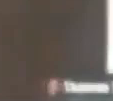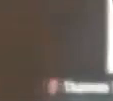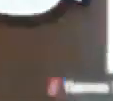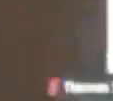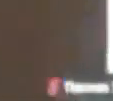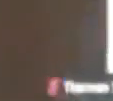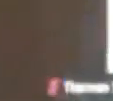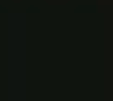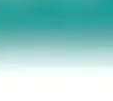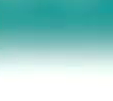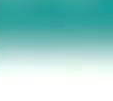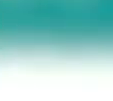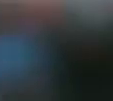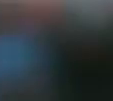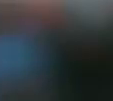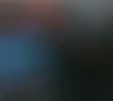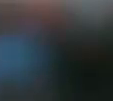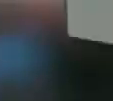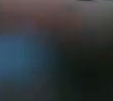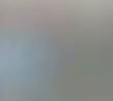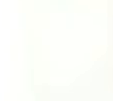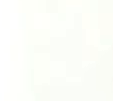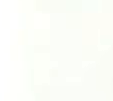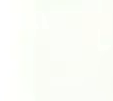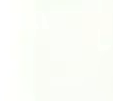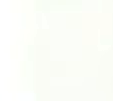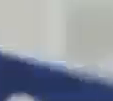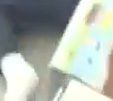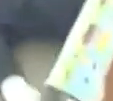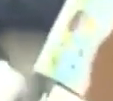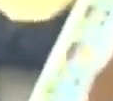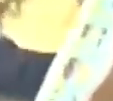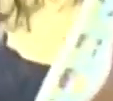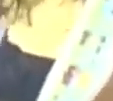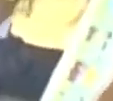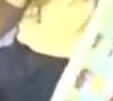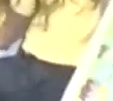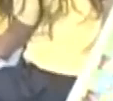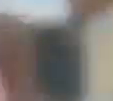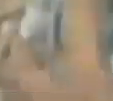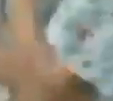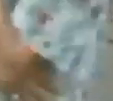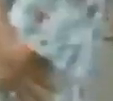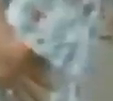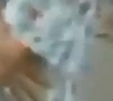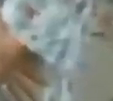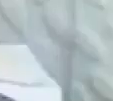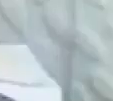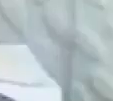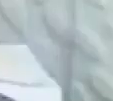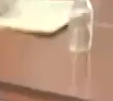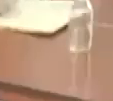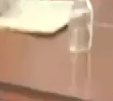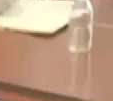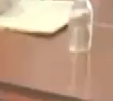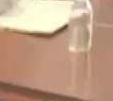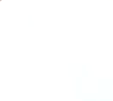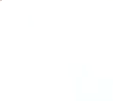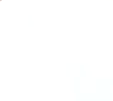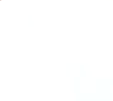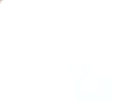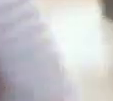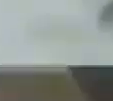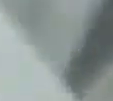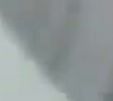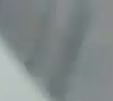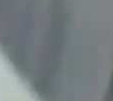seminarios internacionales, la encuesta por el sistema patria, las asesorías pedagógicas, entre otros. Gracias